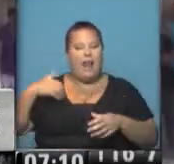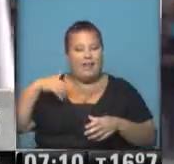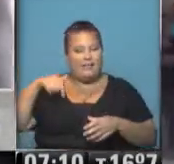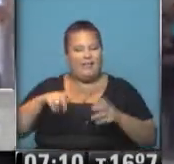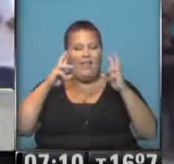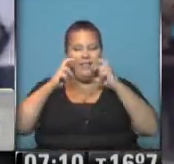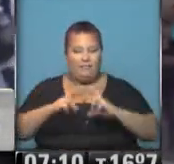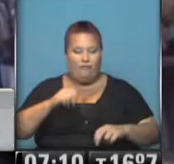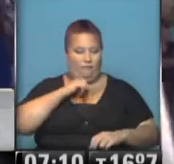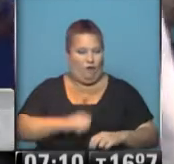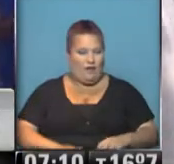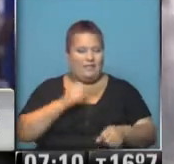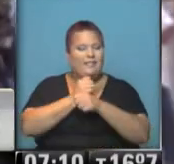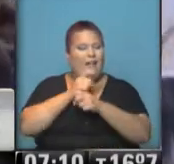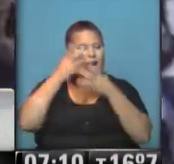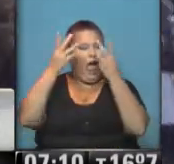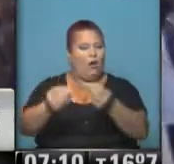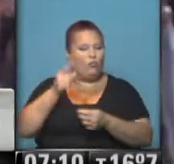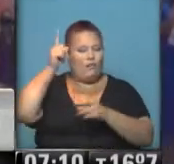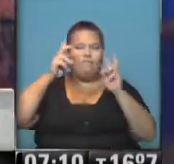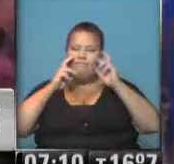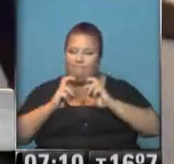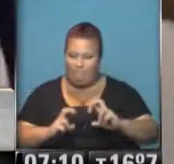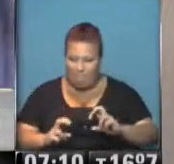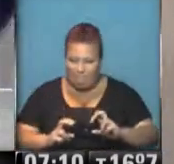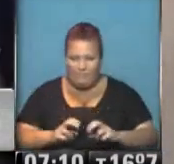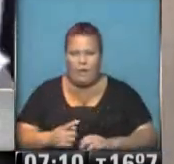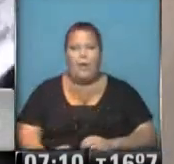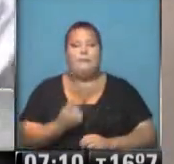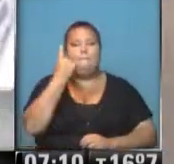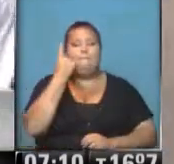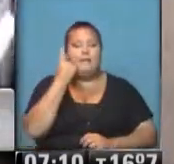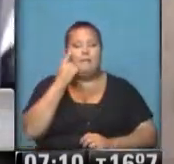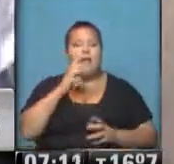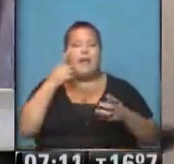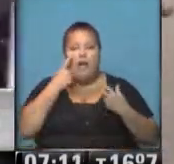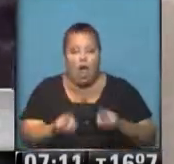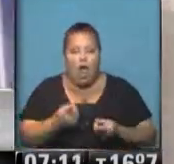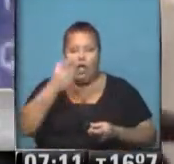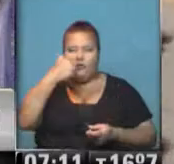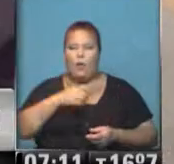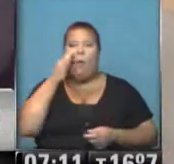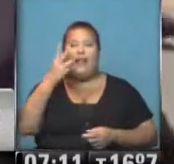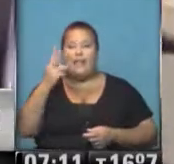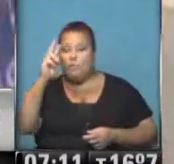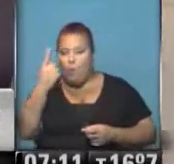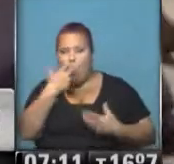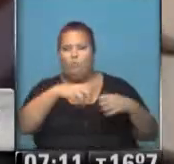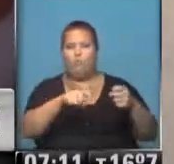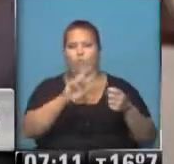de Antropología Forense que están colaborando con una investigación. Es el primer cuerpo reconocido de estos 43 estudiantes.